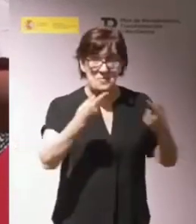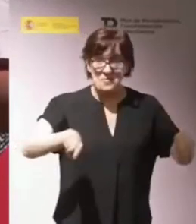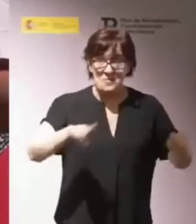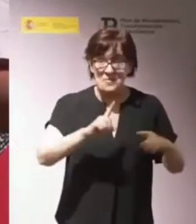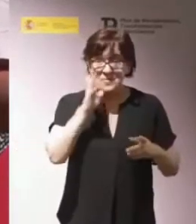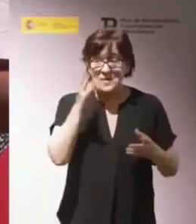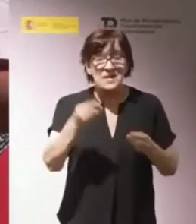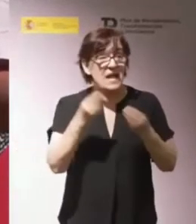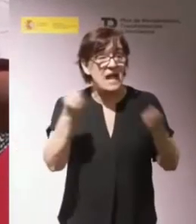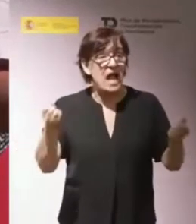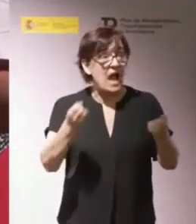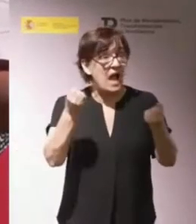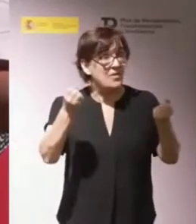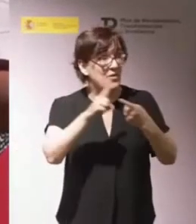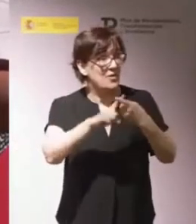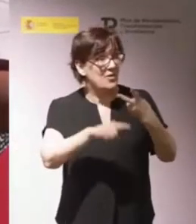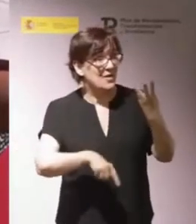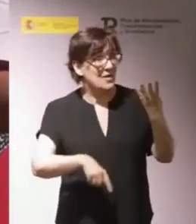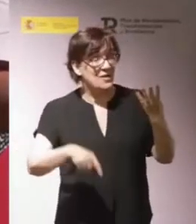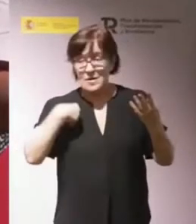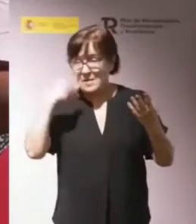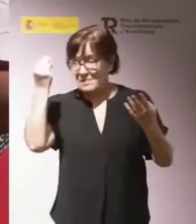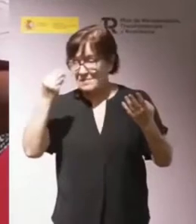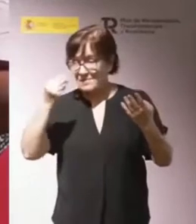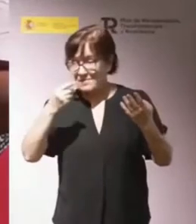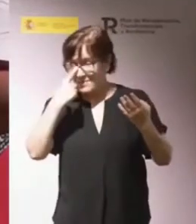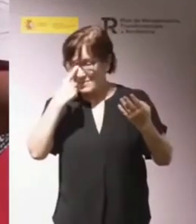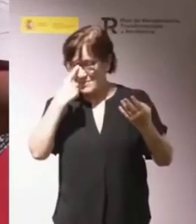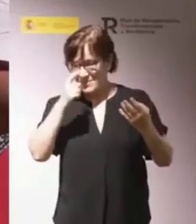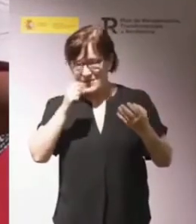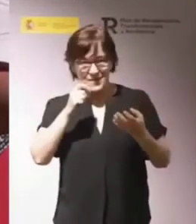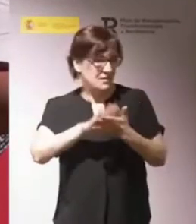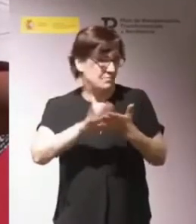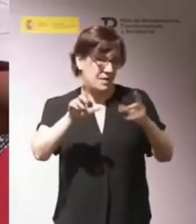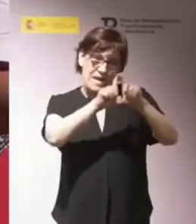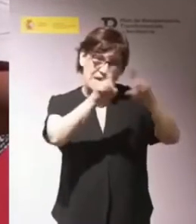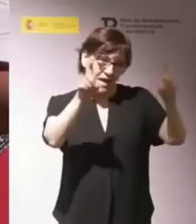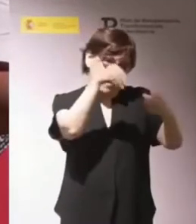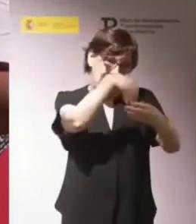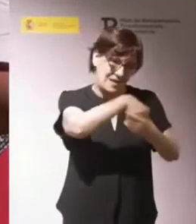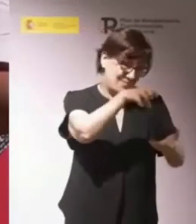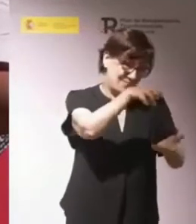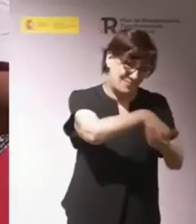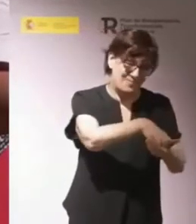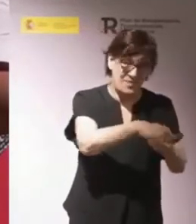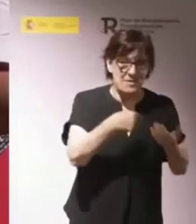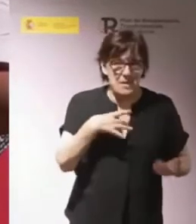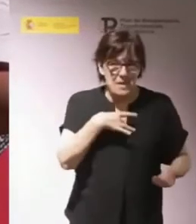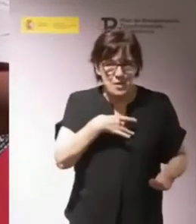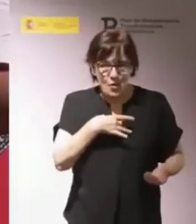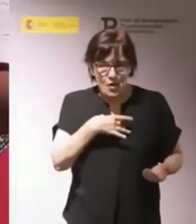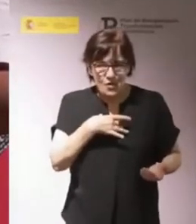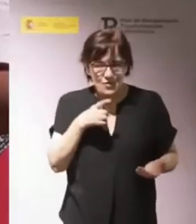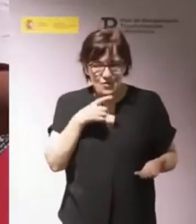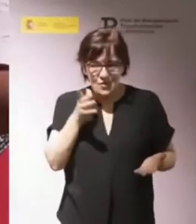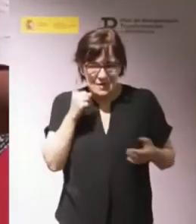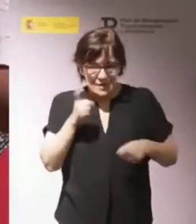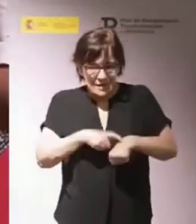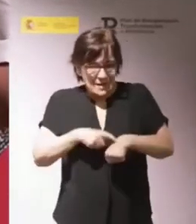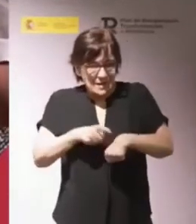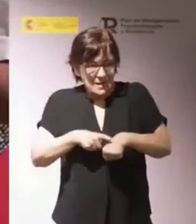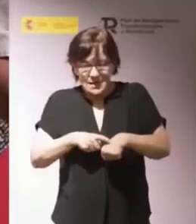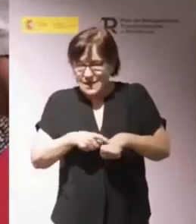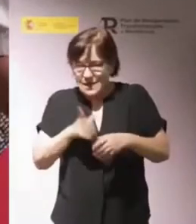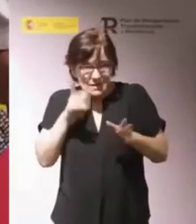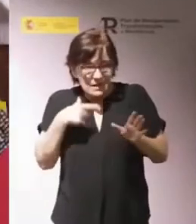en acciones que nosotros hemos considerado para la desinstitucionalización. Me cuesta mucho, habría que descontar ese tiempo, decir